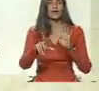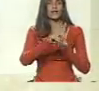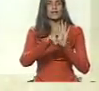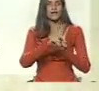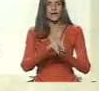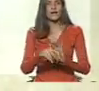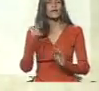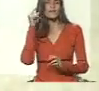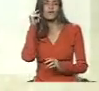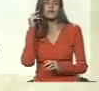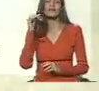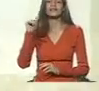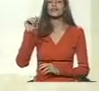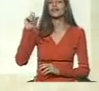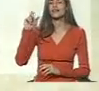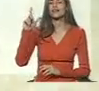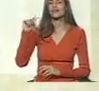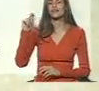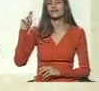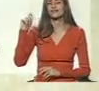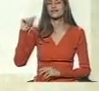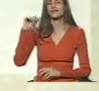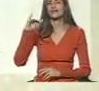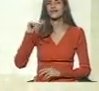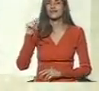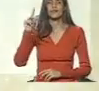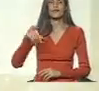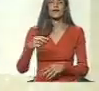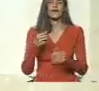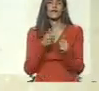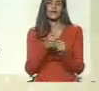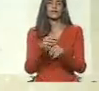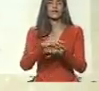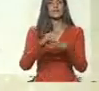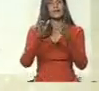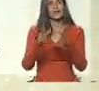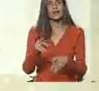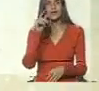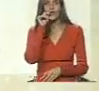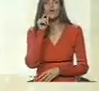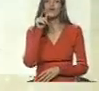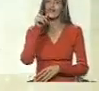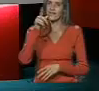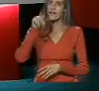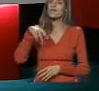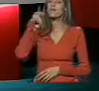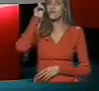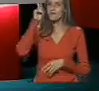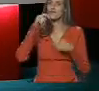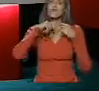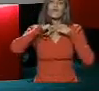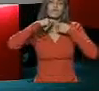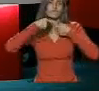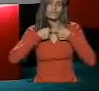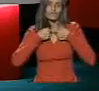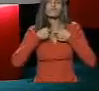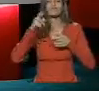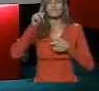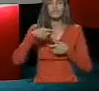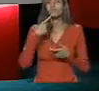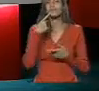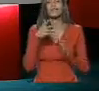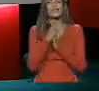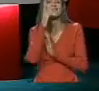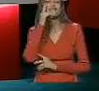camarada Yel Ixa, al viceministro Edwin Rojas y por supuesto a ti mi querido profesor Aristóbulo, el